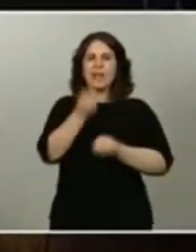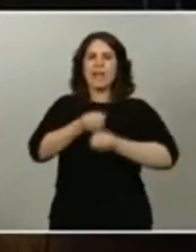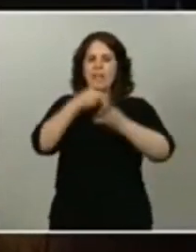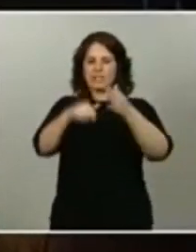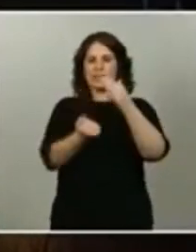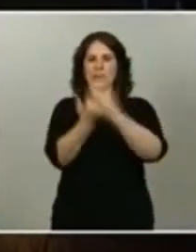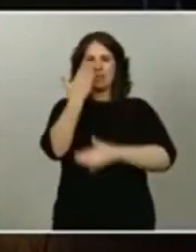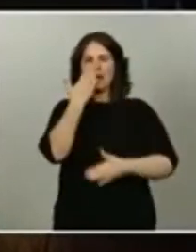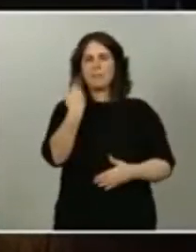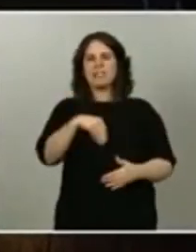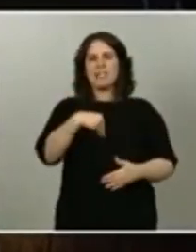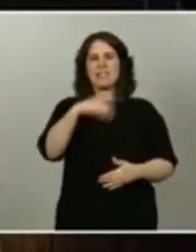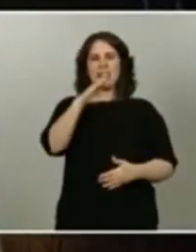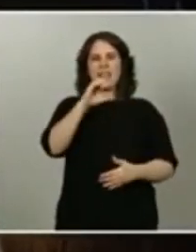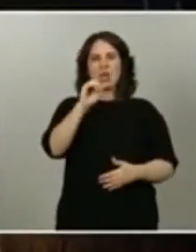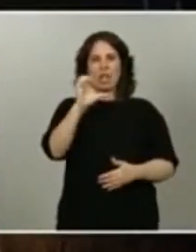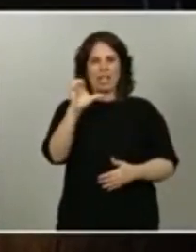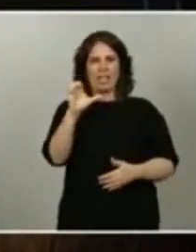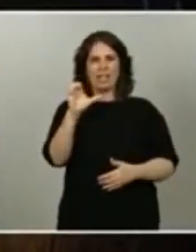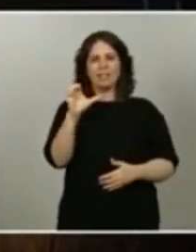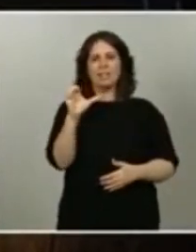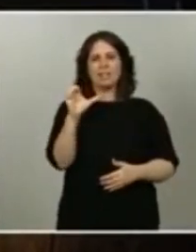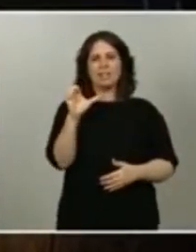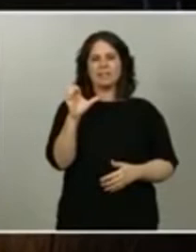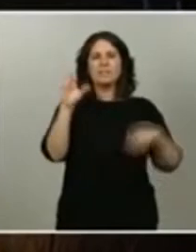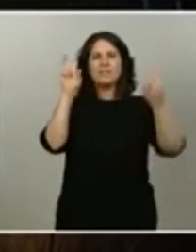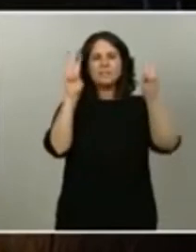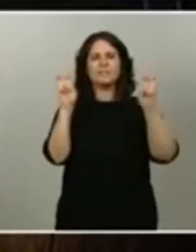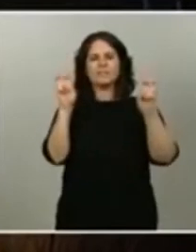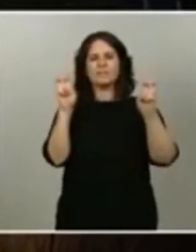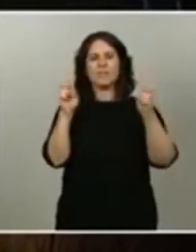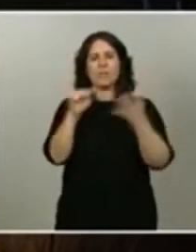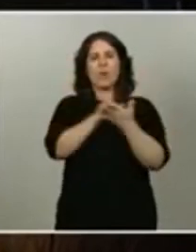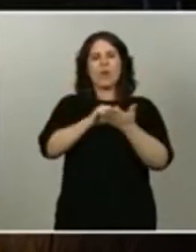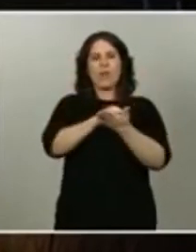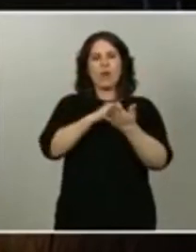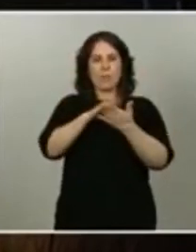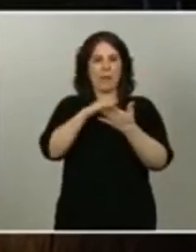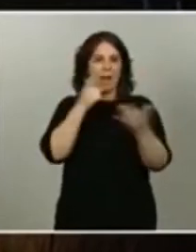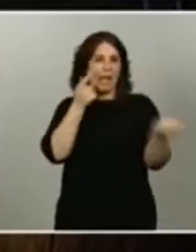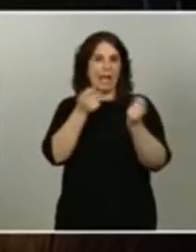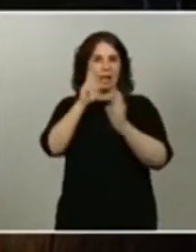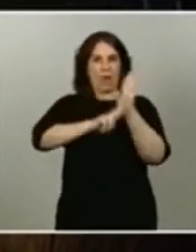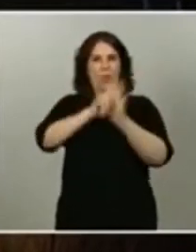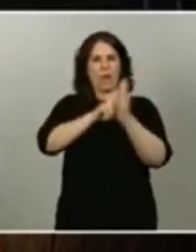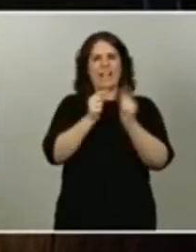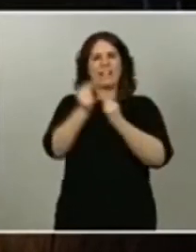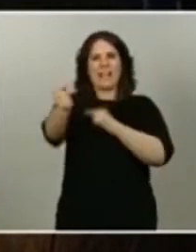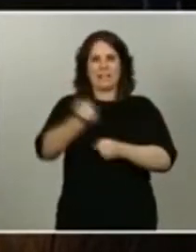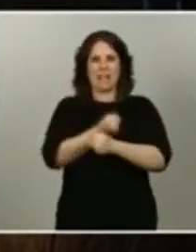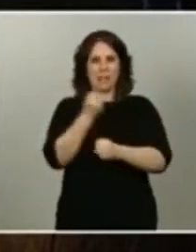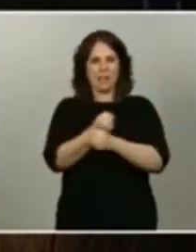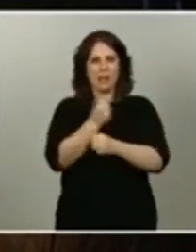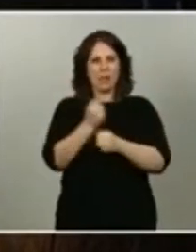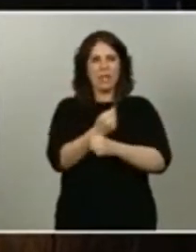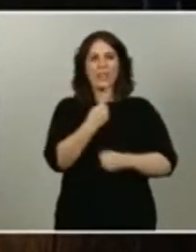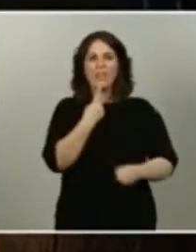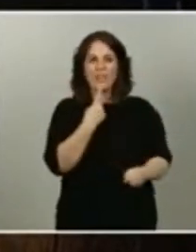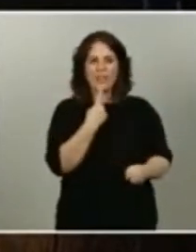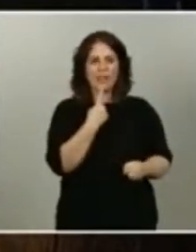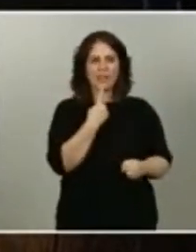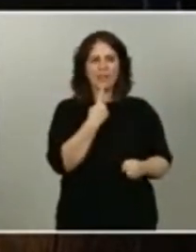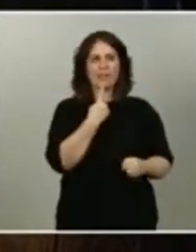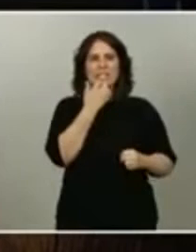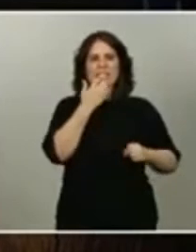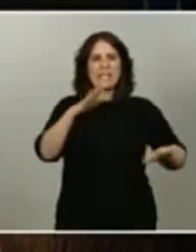COV sobre el borrador para regular el teletrabajo. Ha llegado a decir que, bueno, que si son condiciones inasumibles,